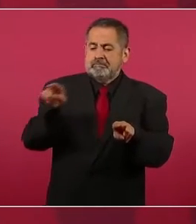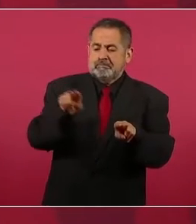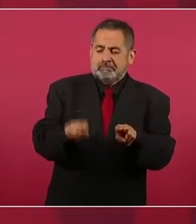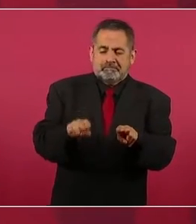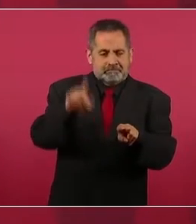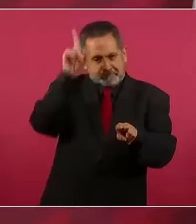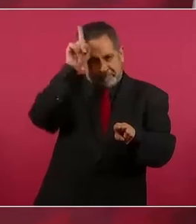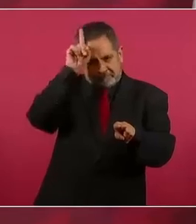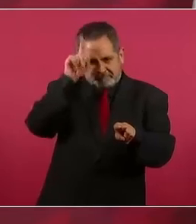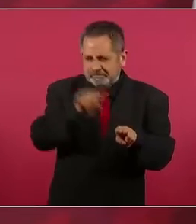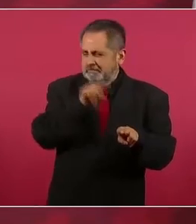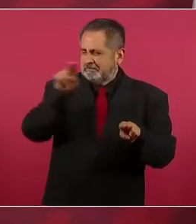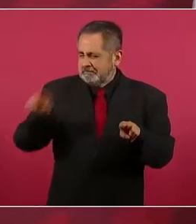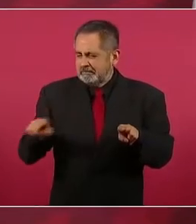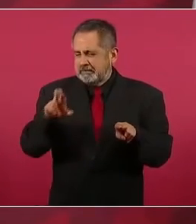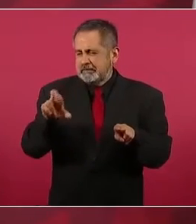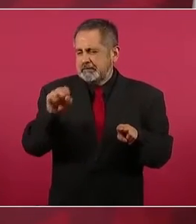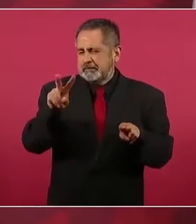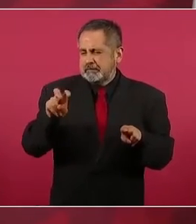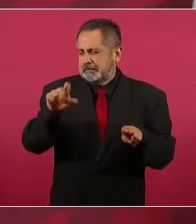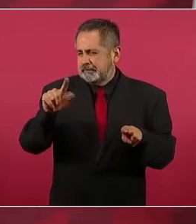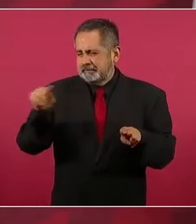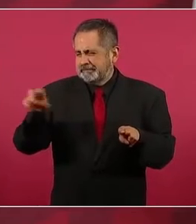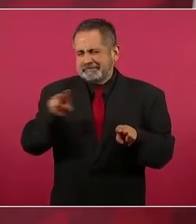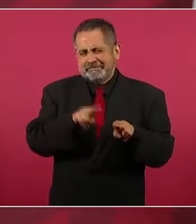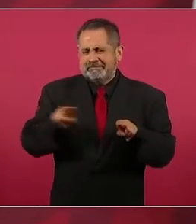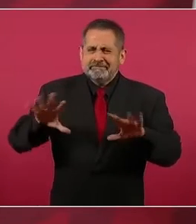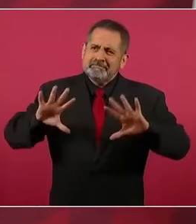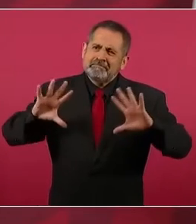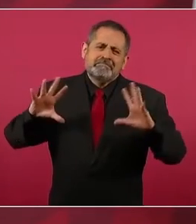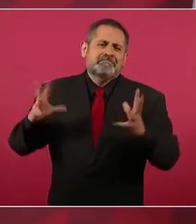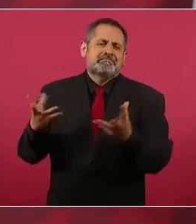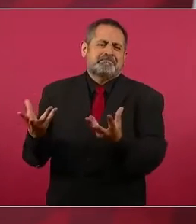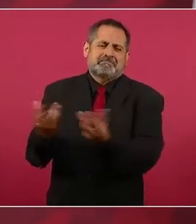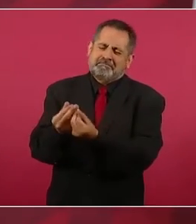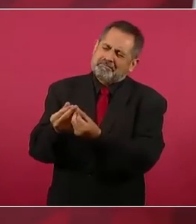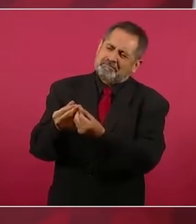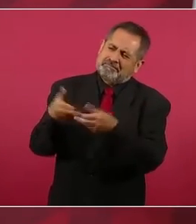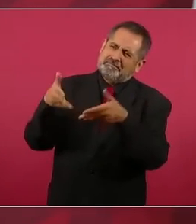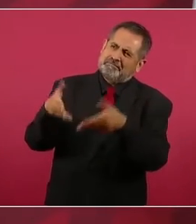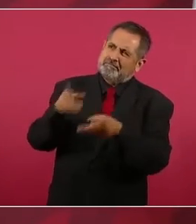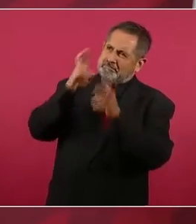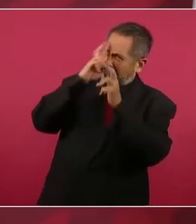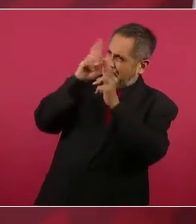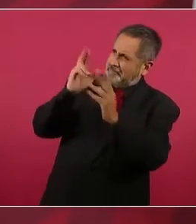a ir a ver ahora, que